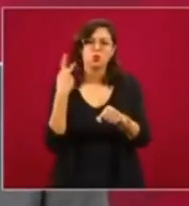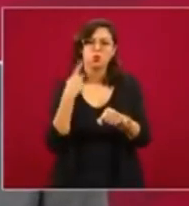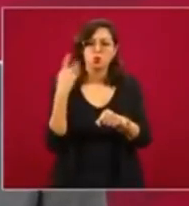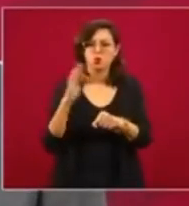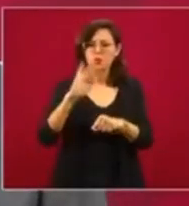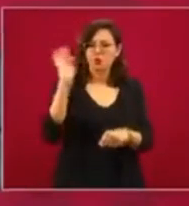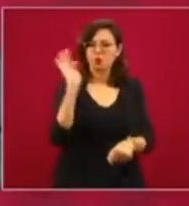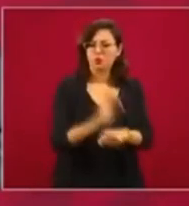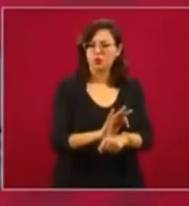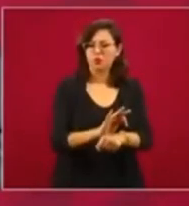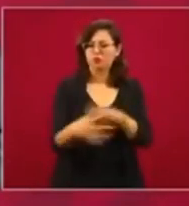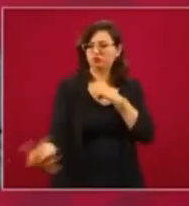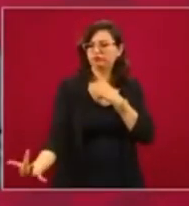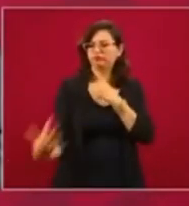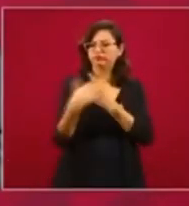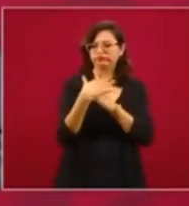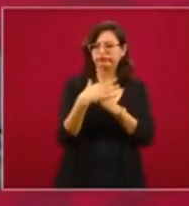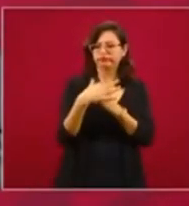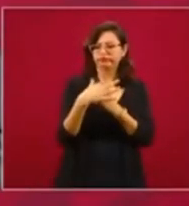a un candidato,